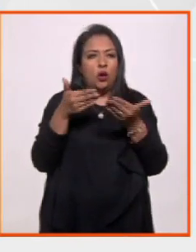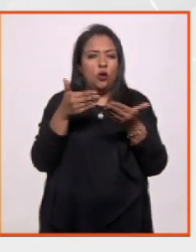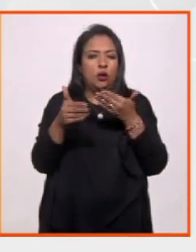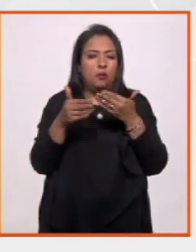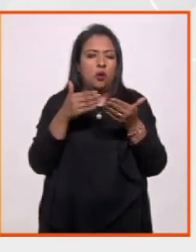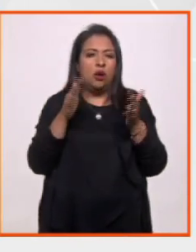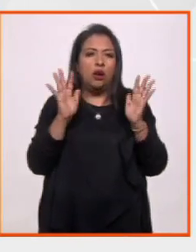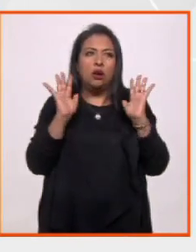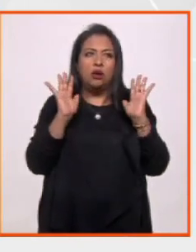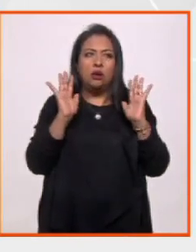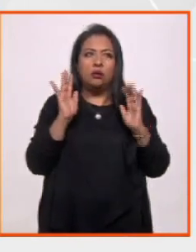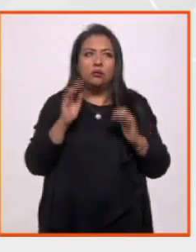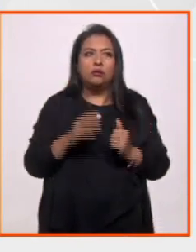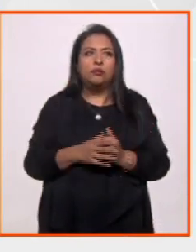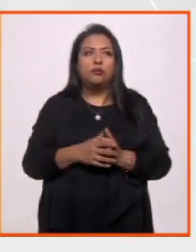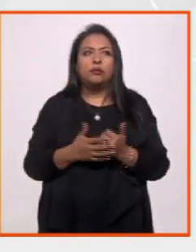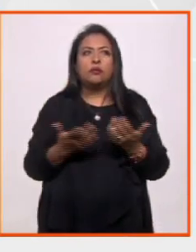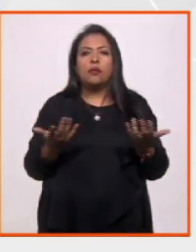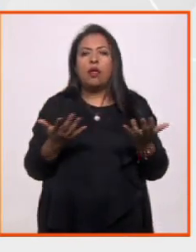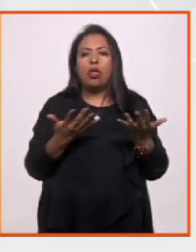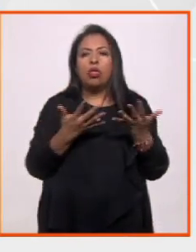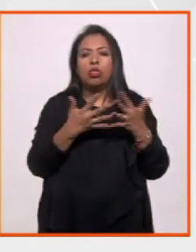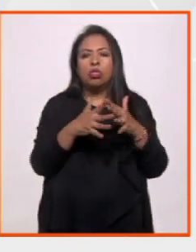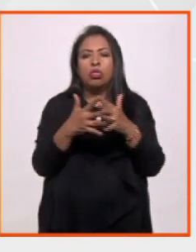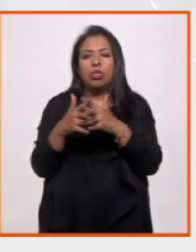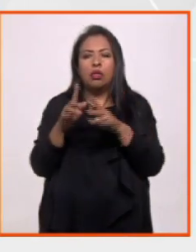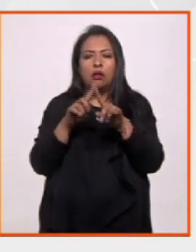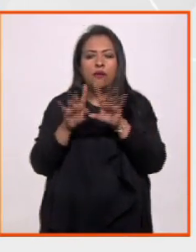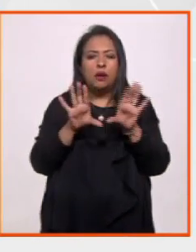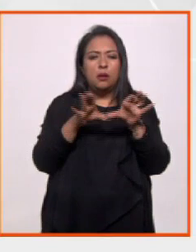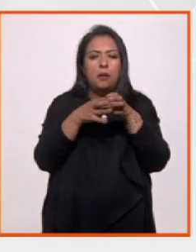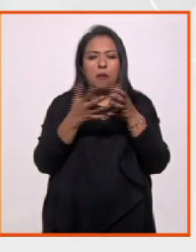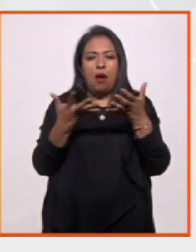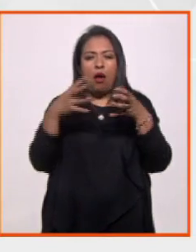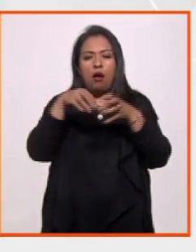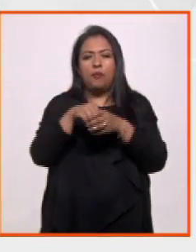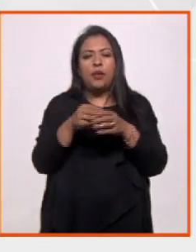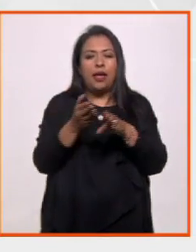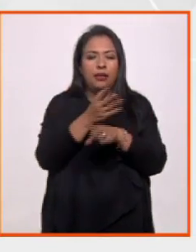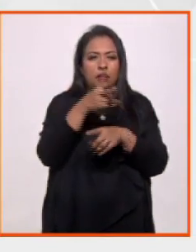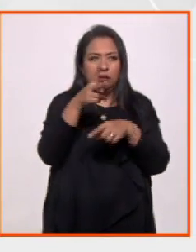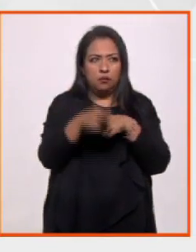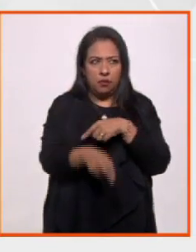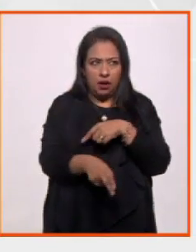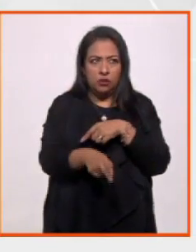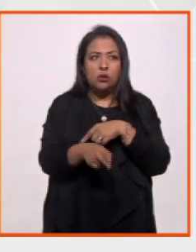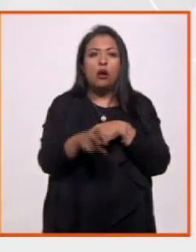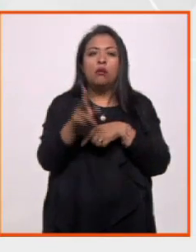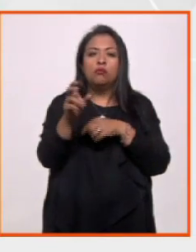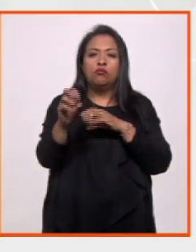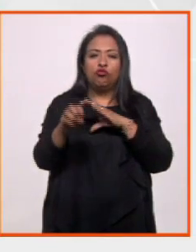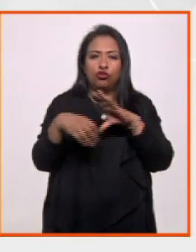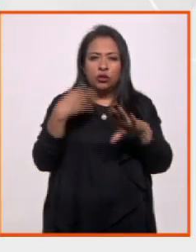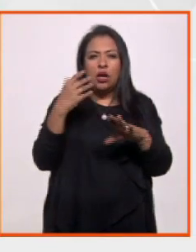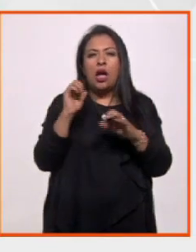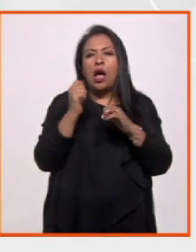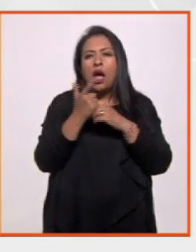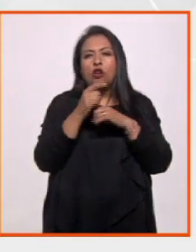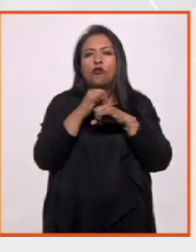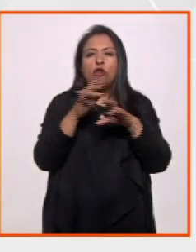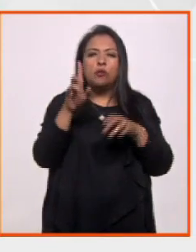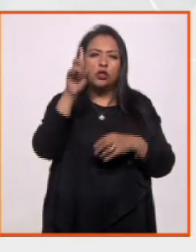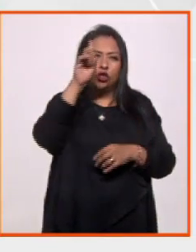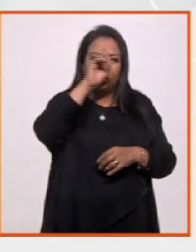es el collage de diferentes géneros. Antes de la pausa, no dejen de escribirnos, si tienen comentarios,